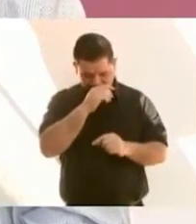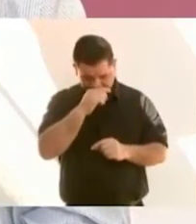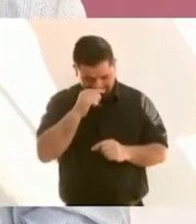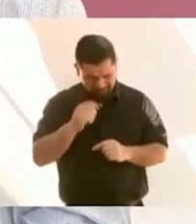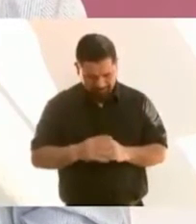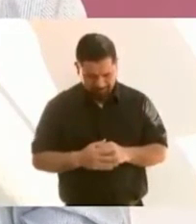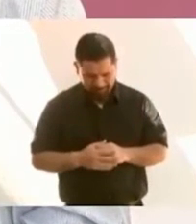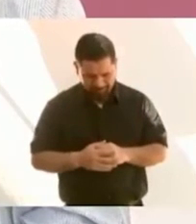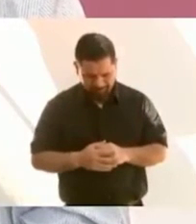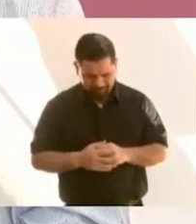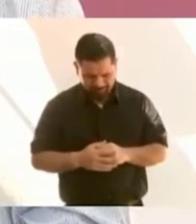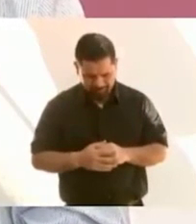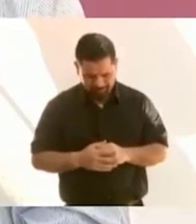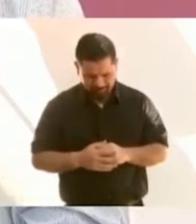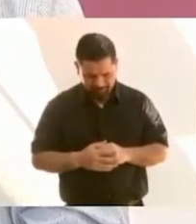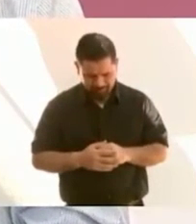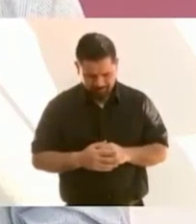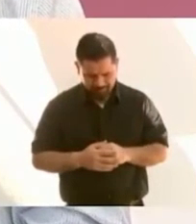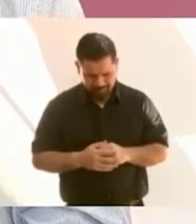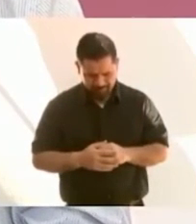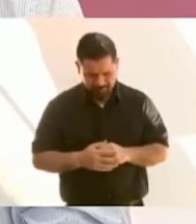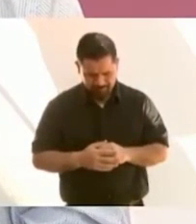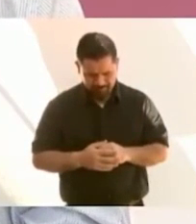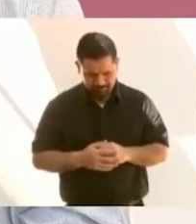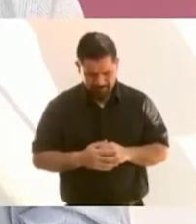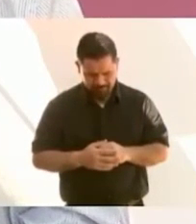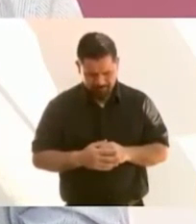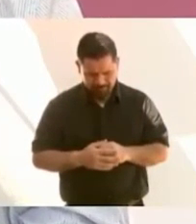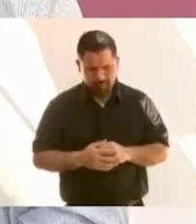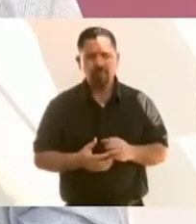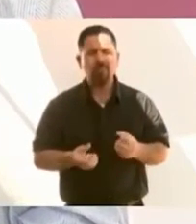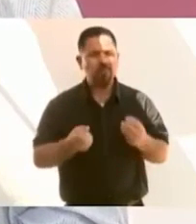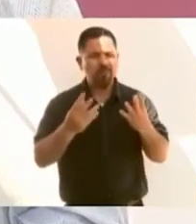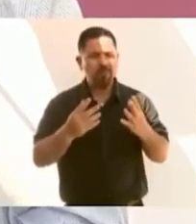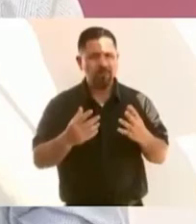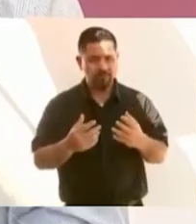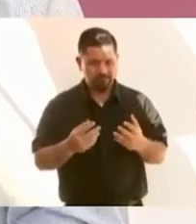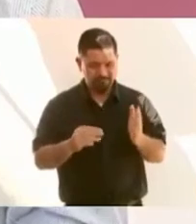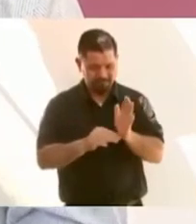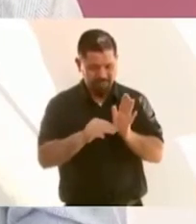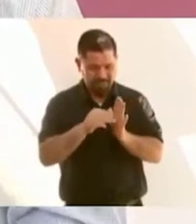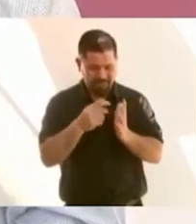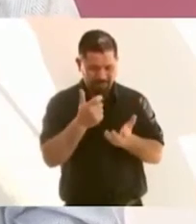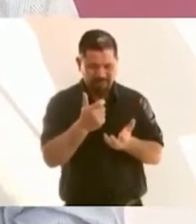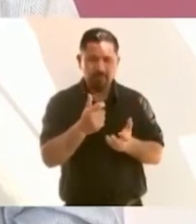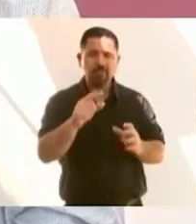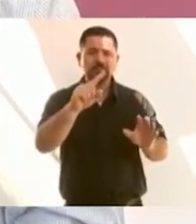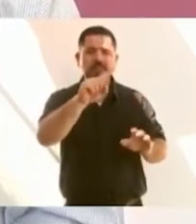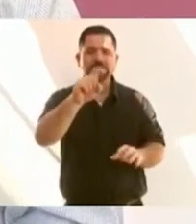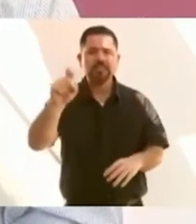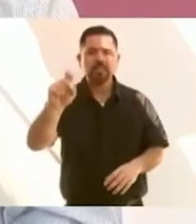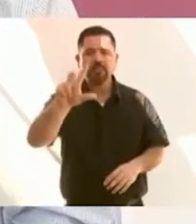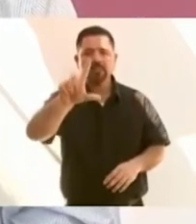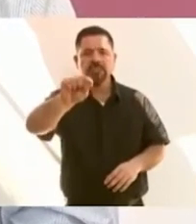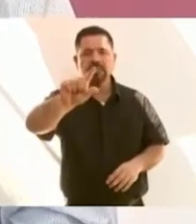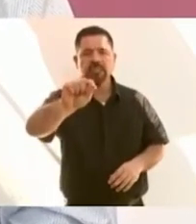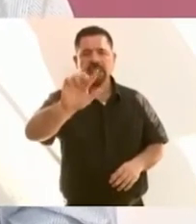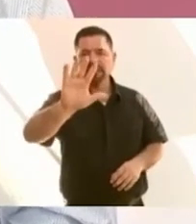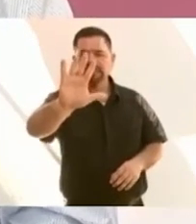175 millones de pesos con ese propósito.